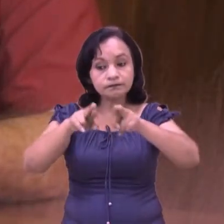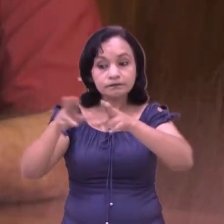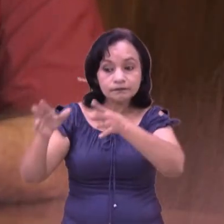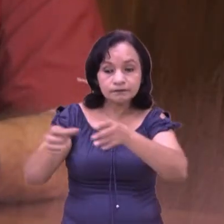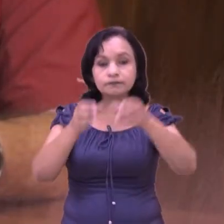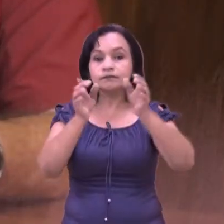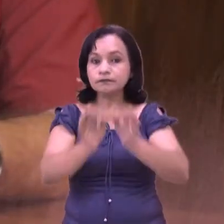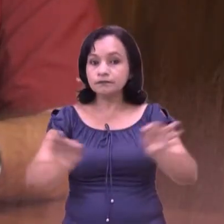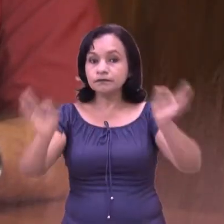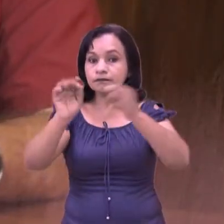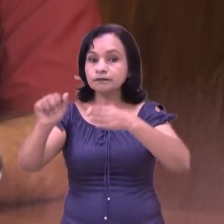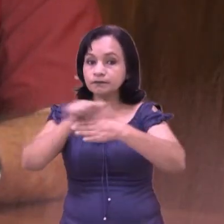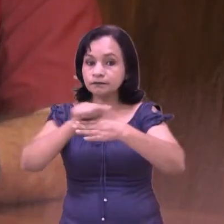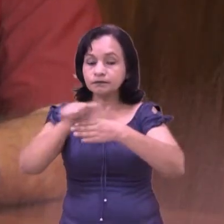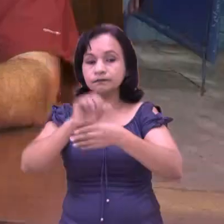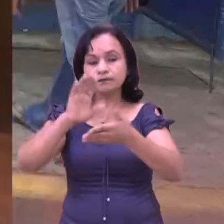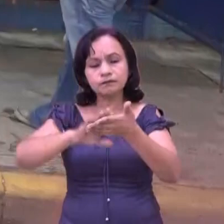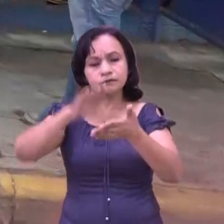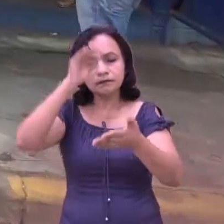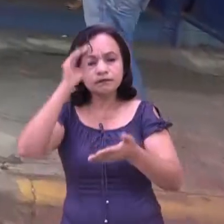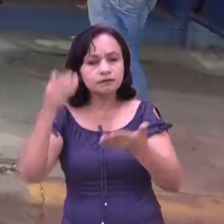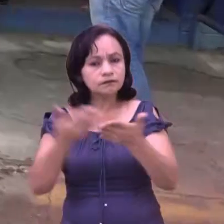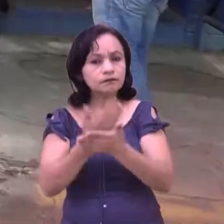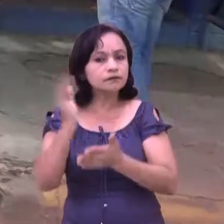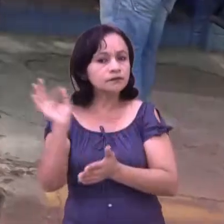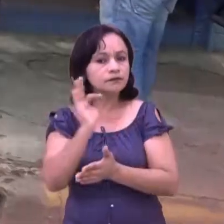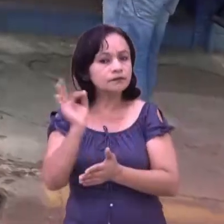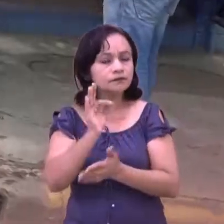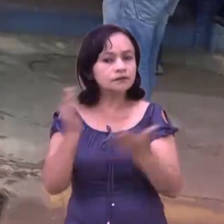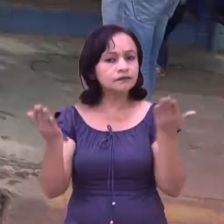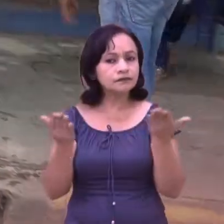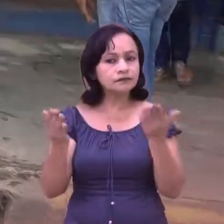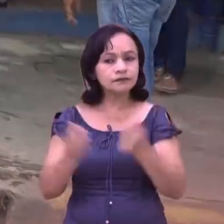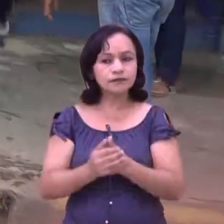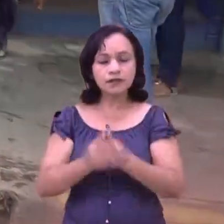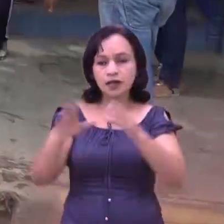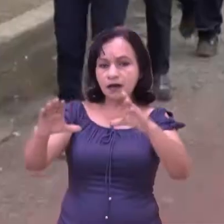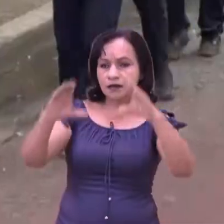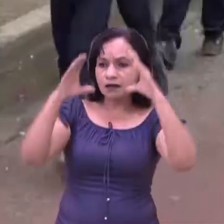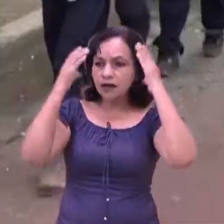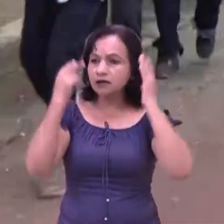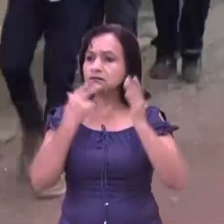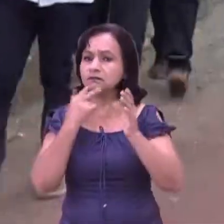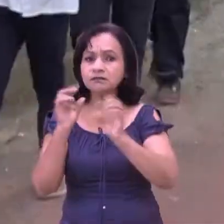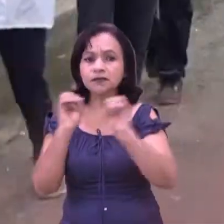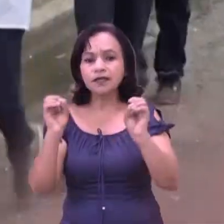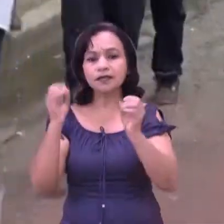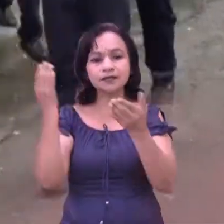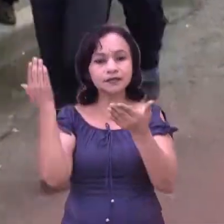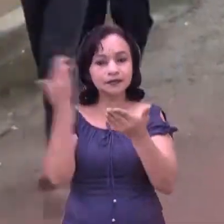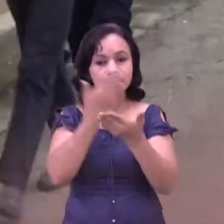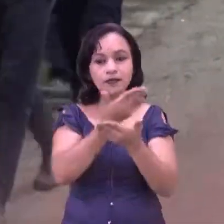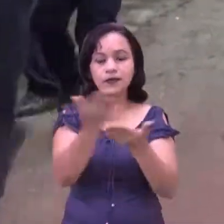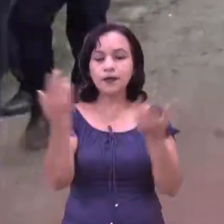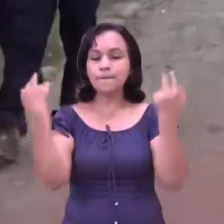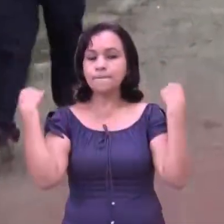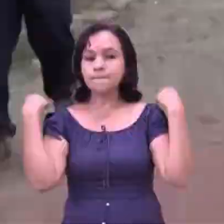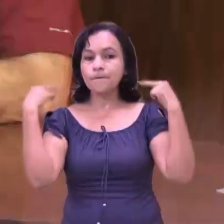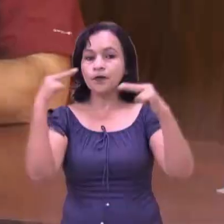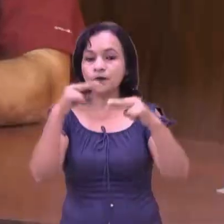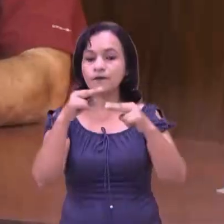Hemos adoptado una modalidad que cuando no hay clases, entonces los estudiantes y los profesores se